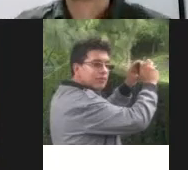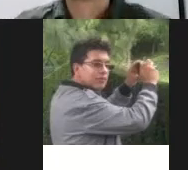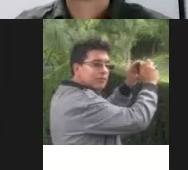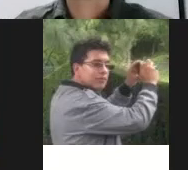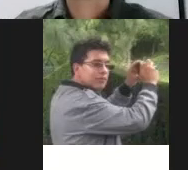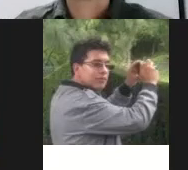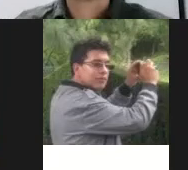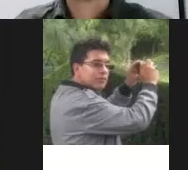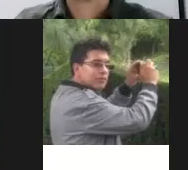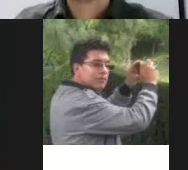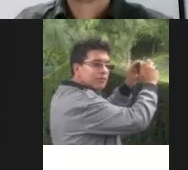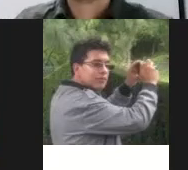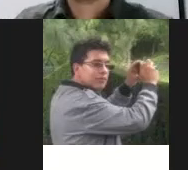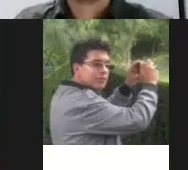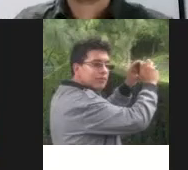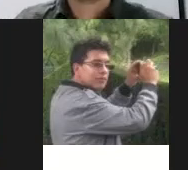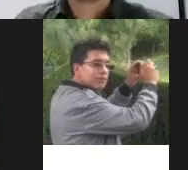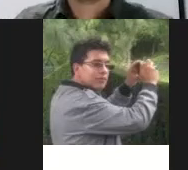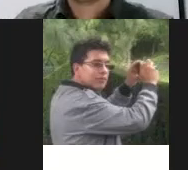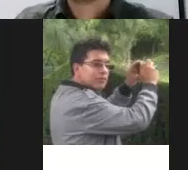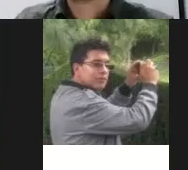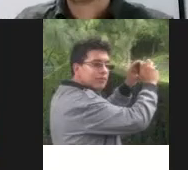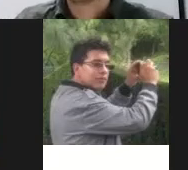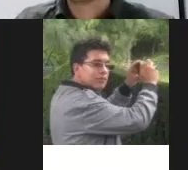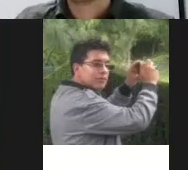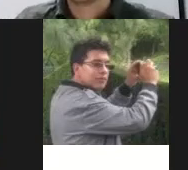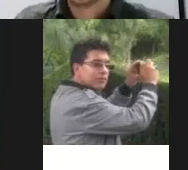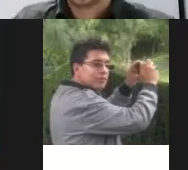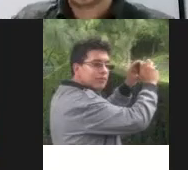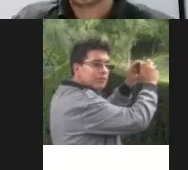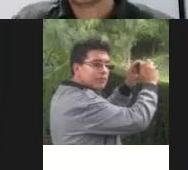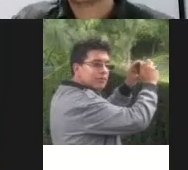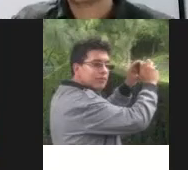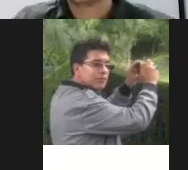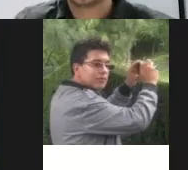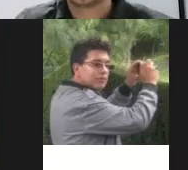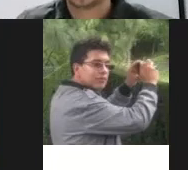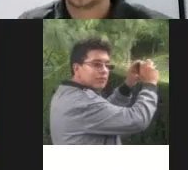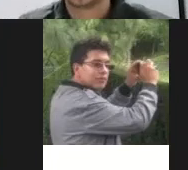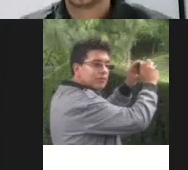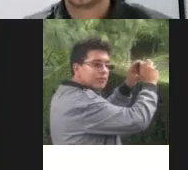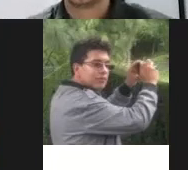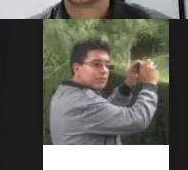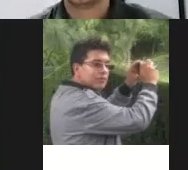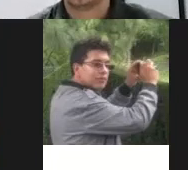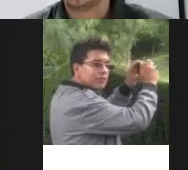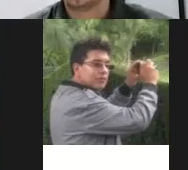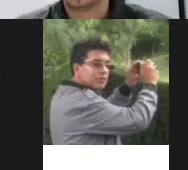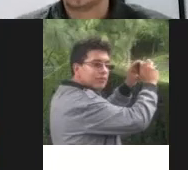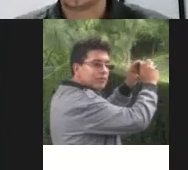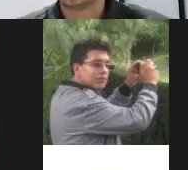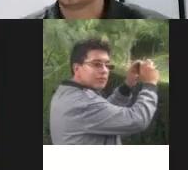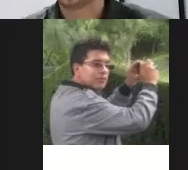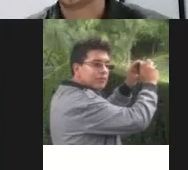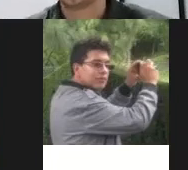ámbito en el cual nosotros estamos trabajando entonces sirve para conocer al otro este ejercicio lo hicimos estando allá en Japón entonces fue muy muy